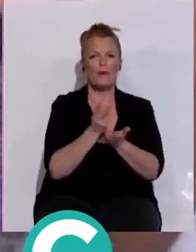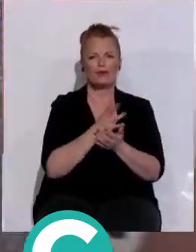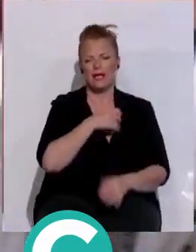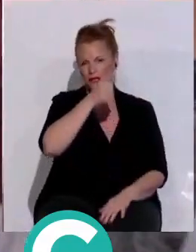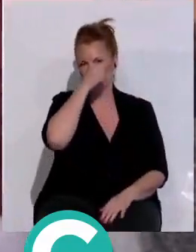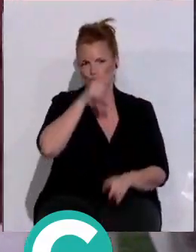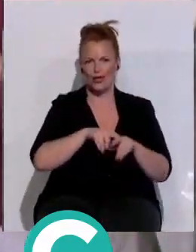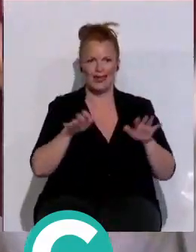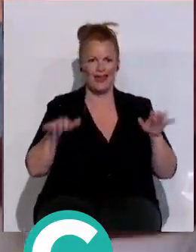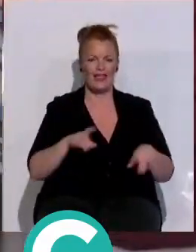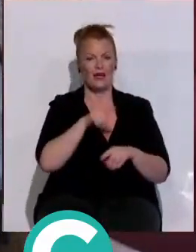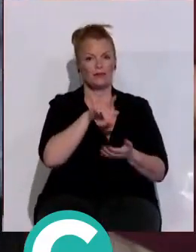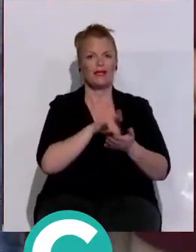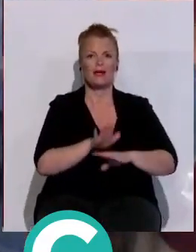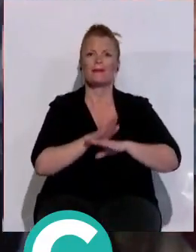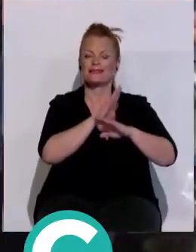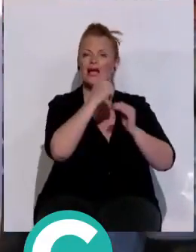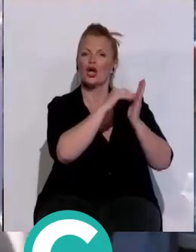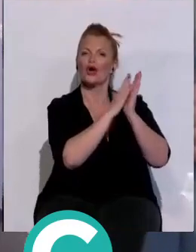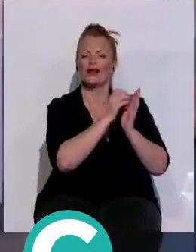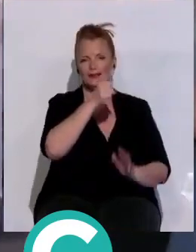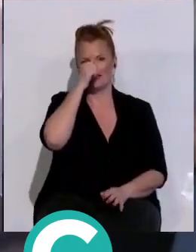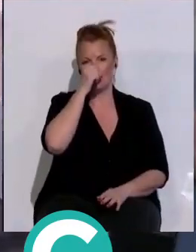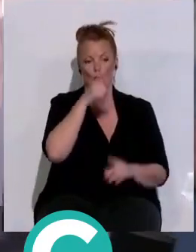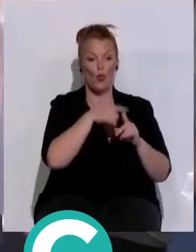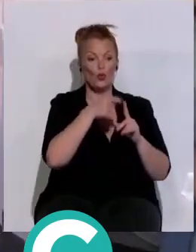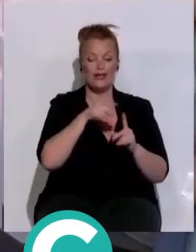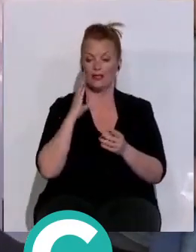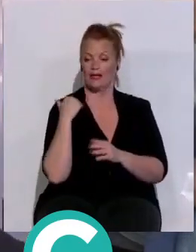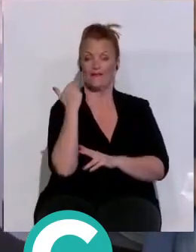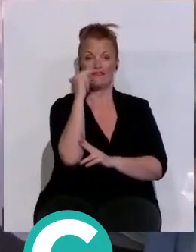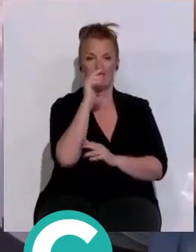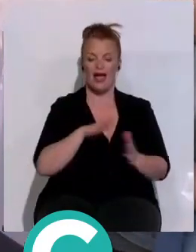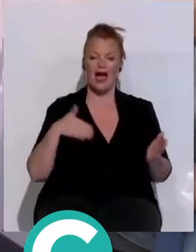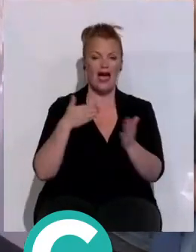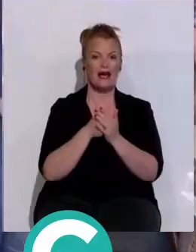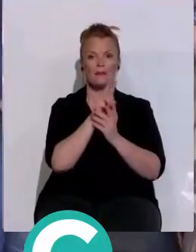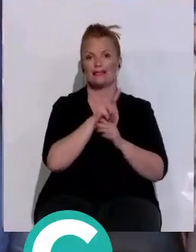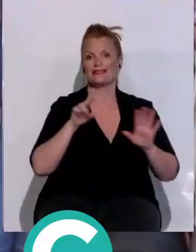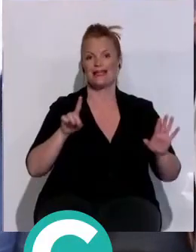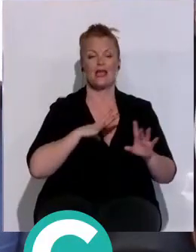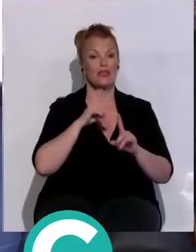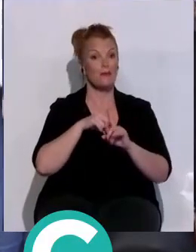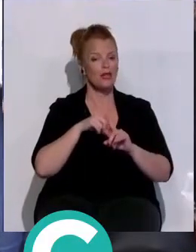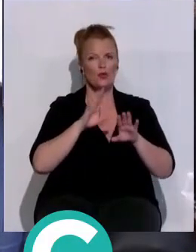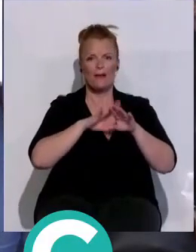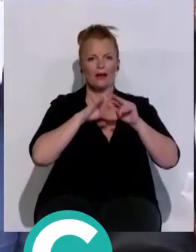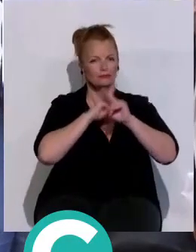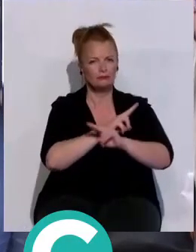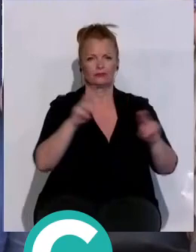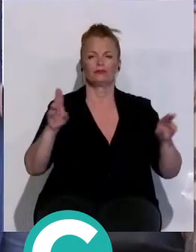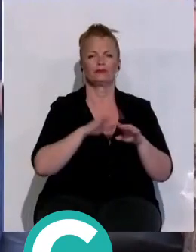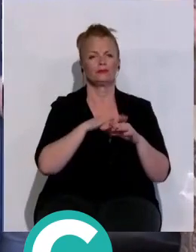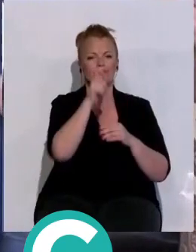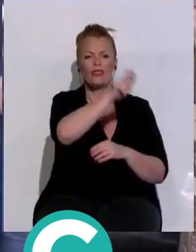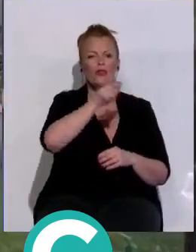Así se presenta el cartel que los socialistas utilizarán desde este viernes y hasta el próximo 26 de mayo para anunciarse ante los ciudadanos en estas